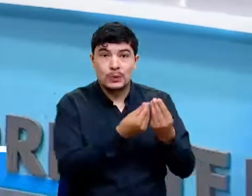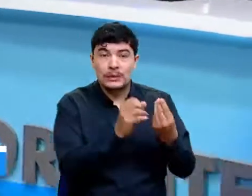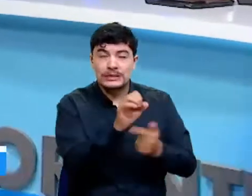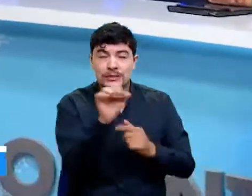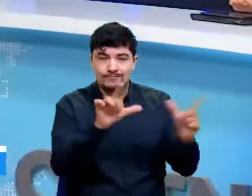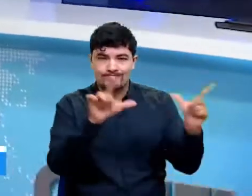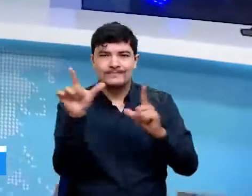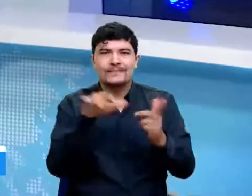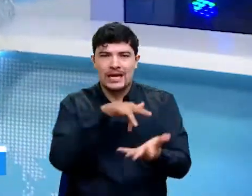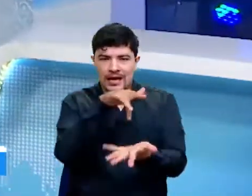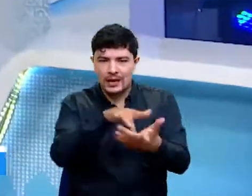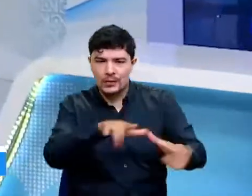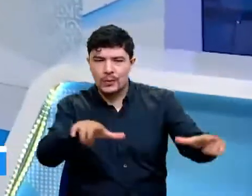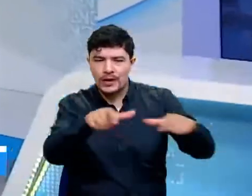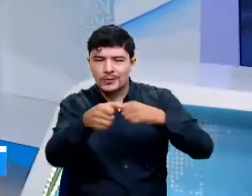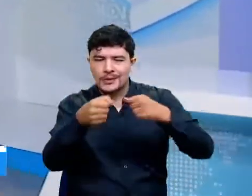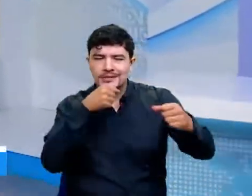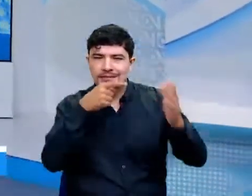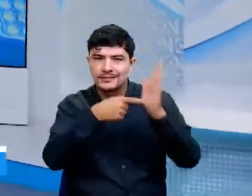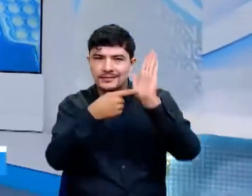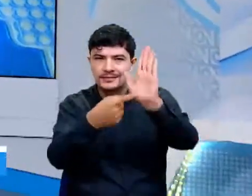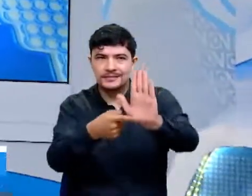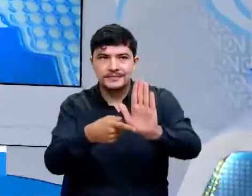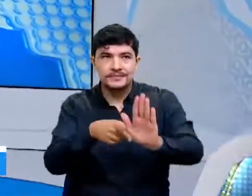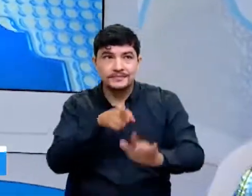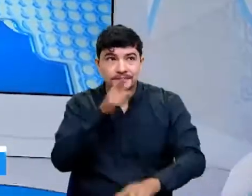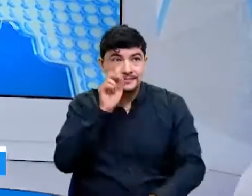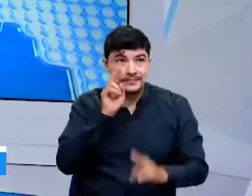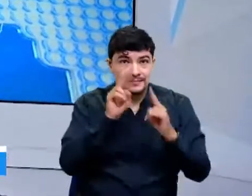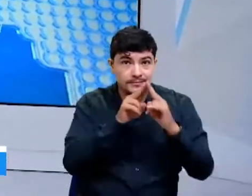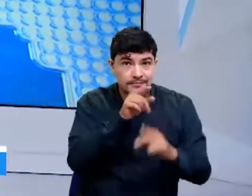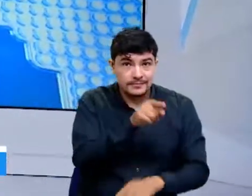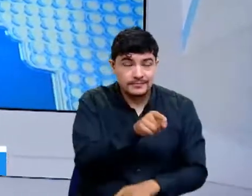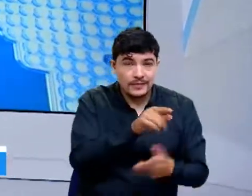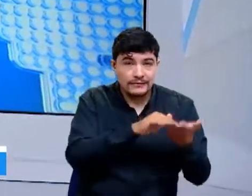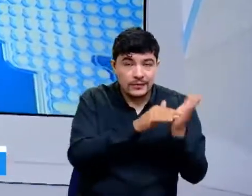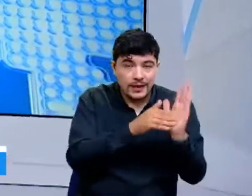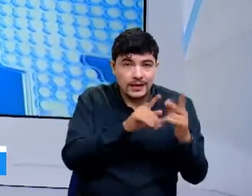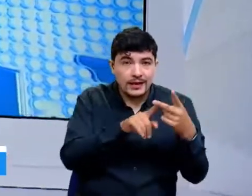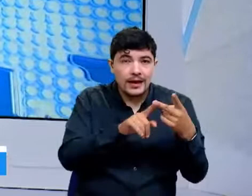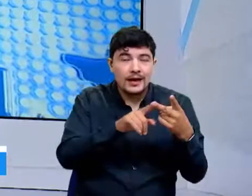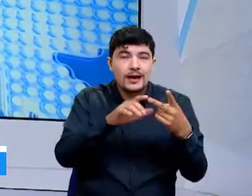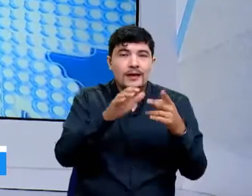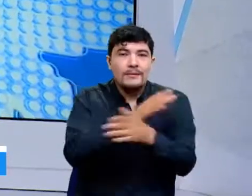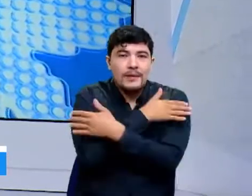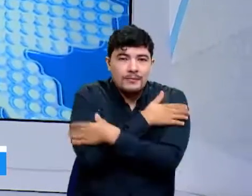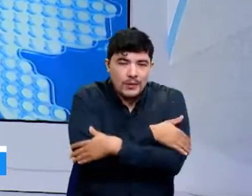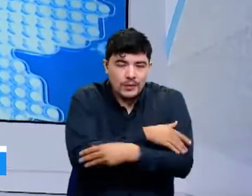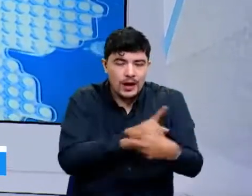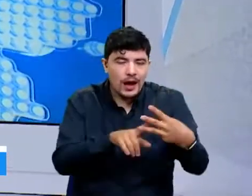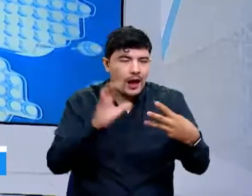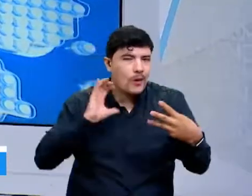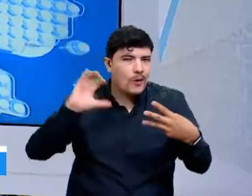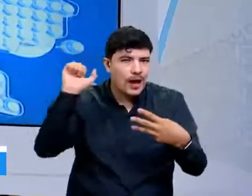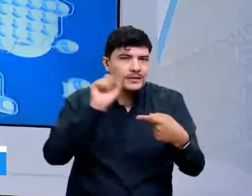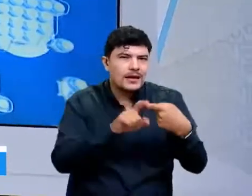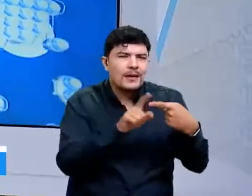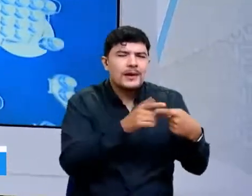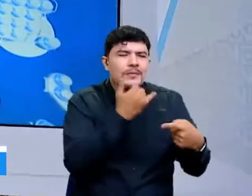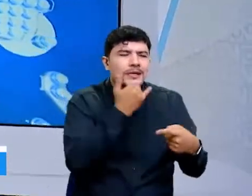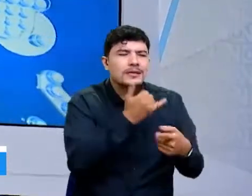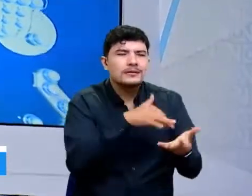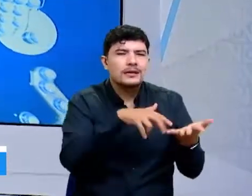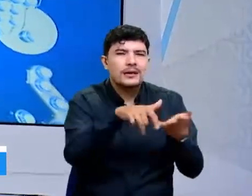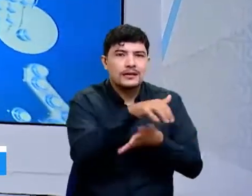en el lugar de la noticia. Vemos a Florida Blanca, Pamplona y Ocaña, pero comenzamos con la situación en